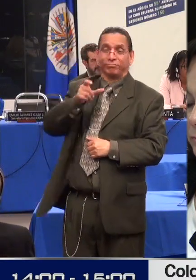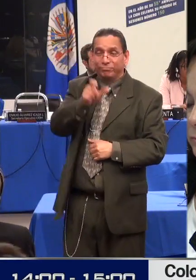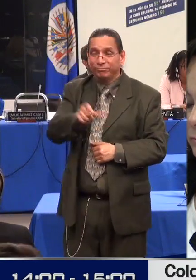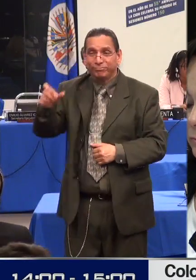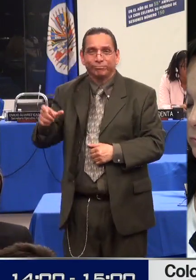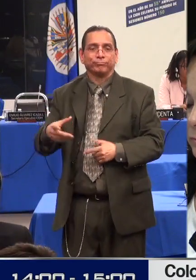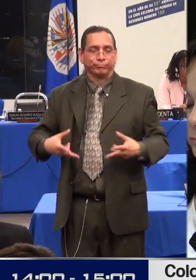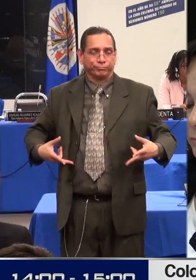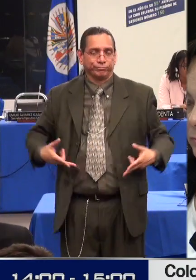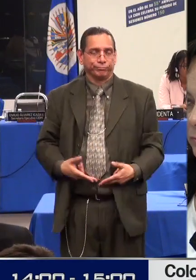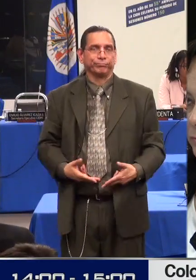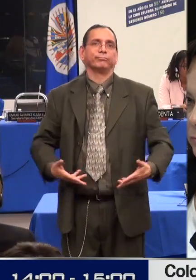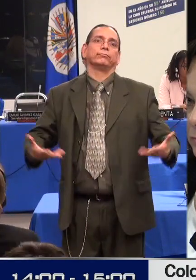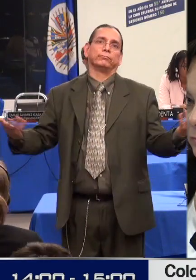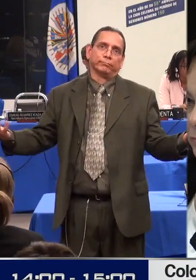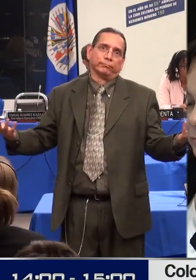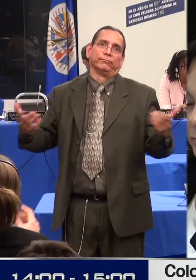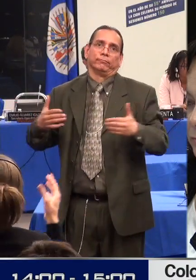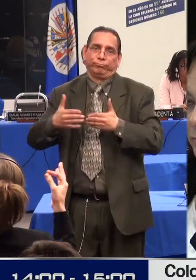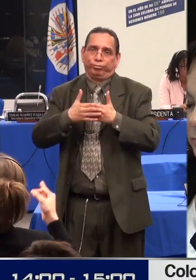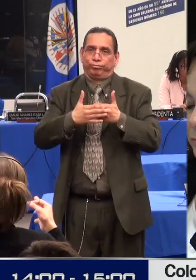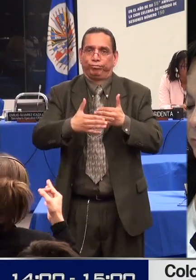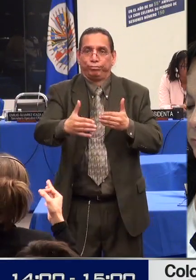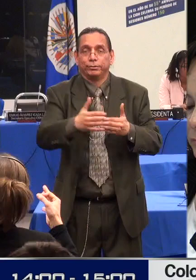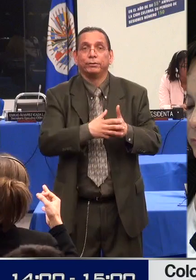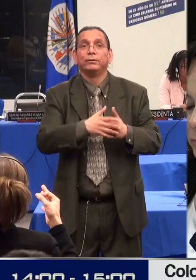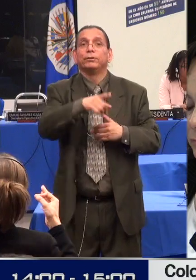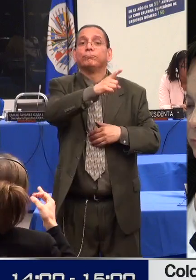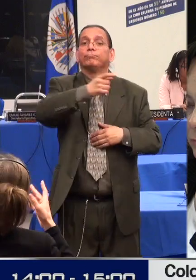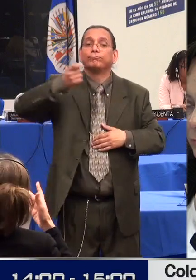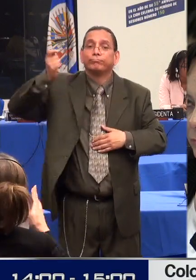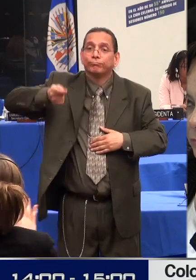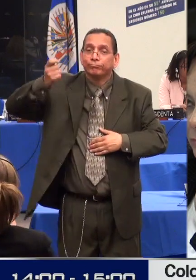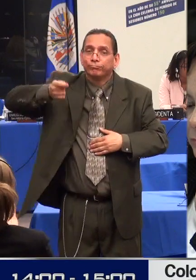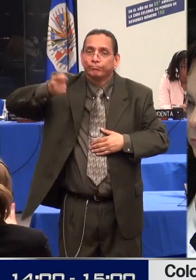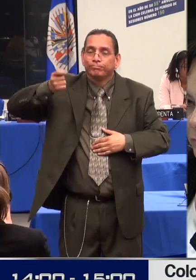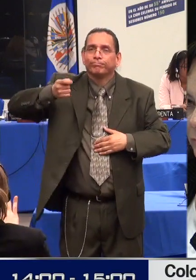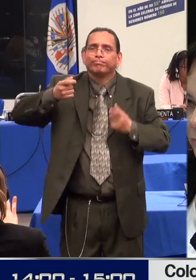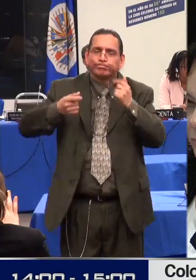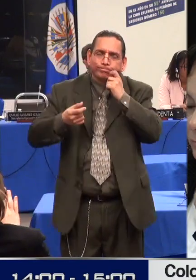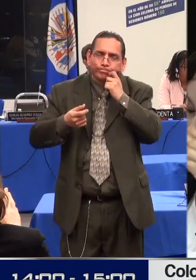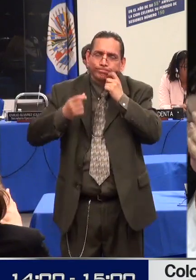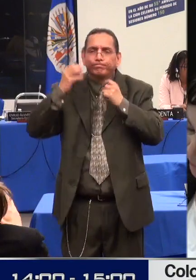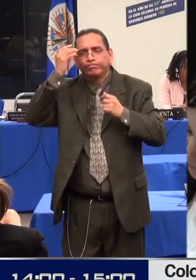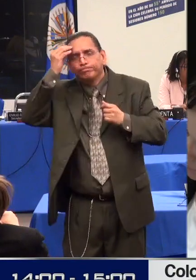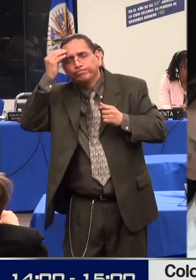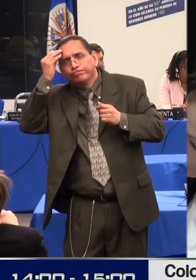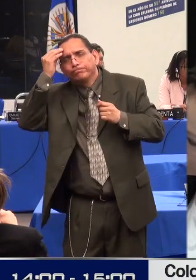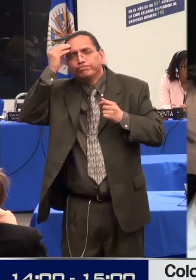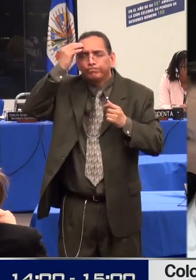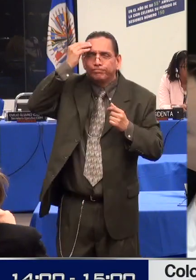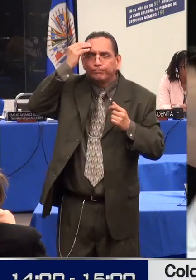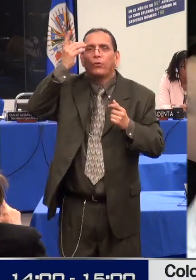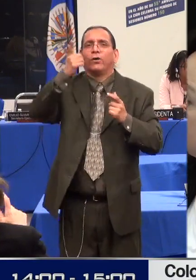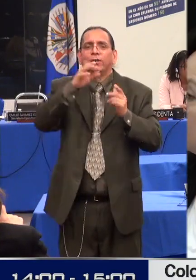desarrollado los eventos en los cuales procede tal medida, atendiendo la autonomía de que son titulares, frente a otros intereses fundamentales